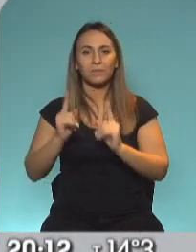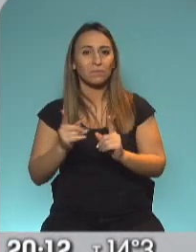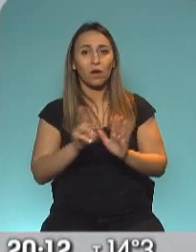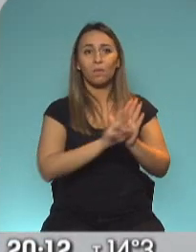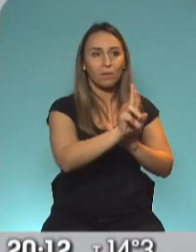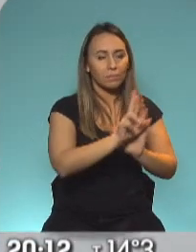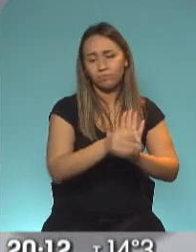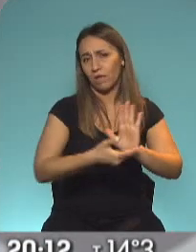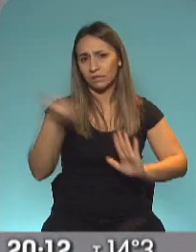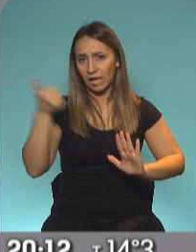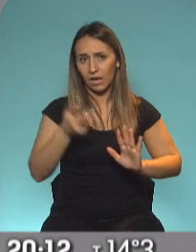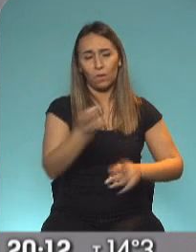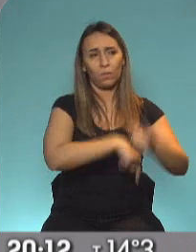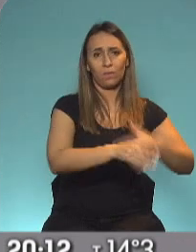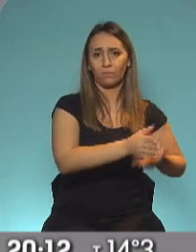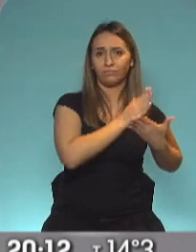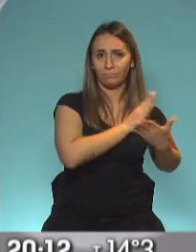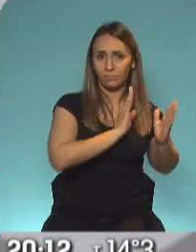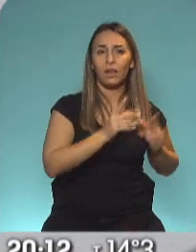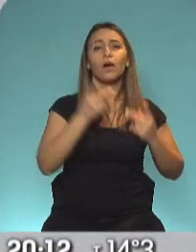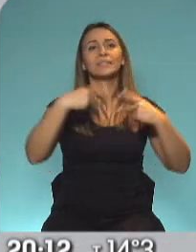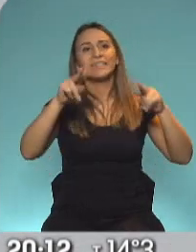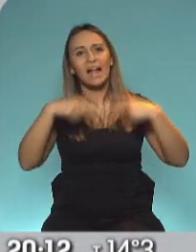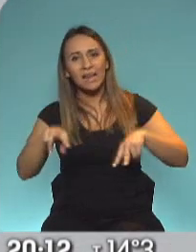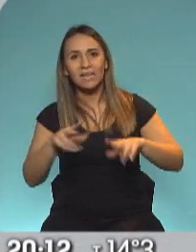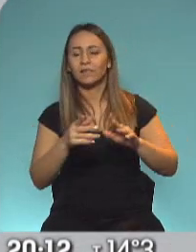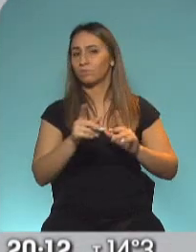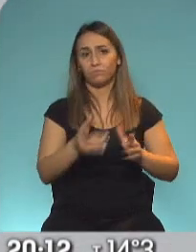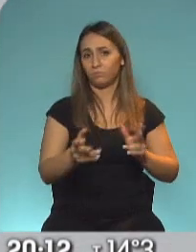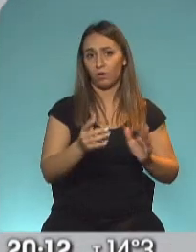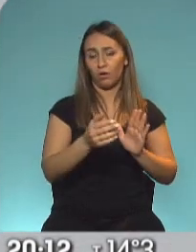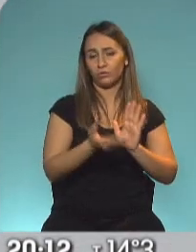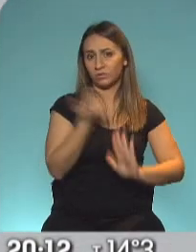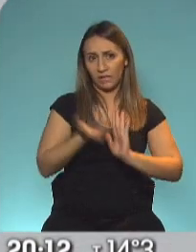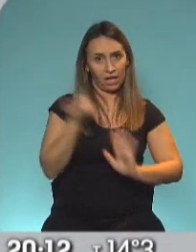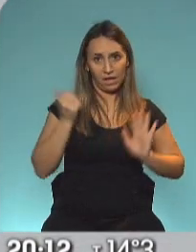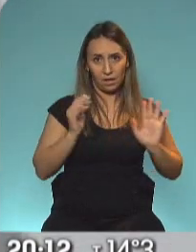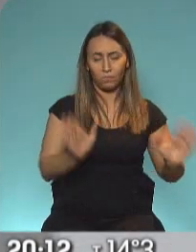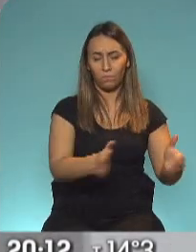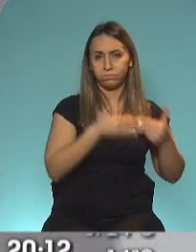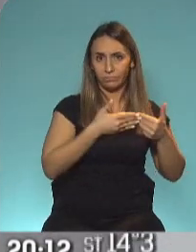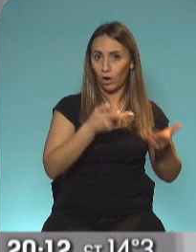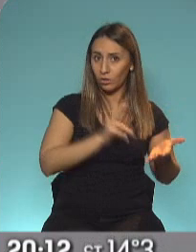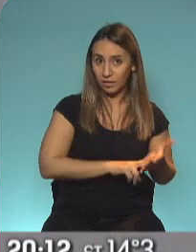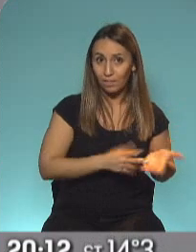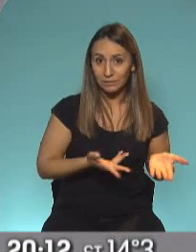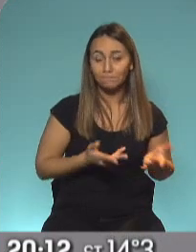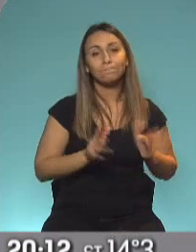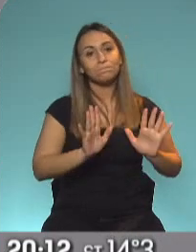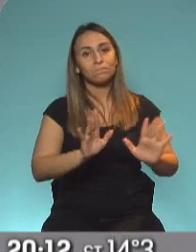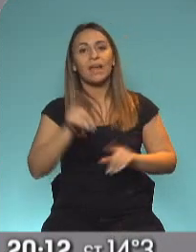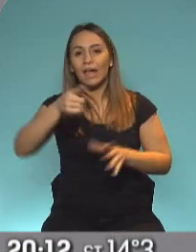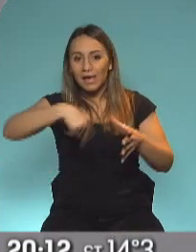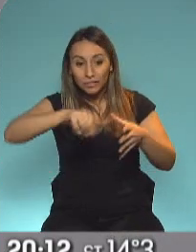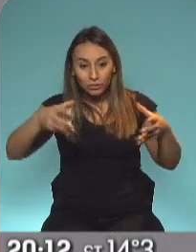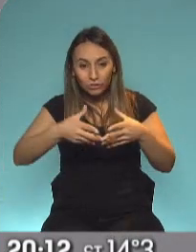salidas recreativas, entiendo también. Sí, con todo. Bueno, mira, te diría, básicamente, primero, pensar en qué es lo que están analizando para llegar a esa